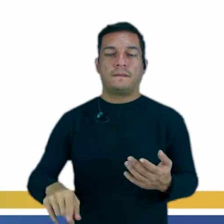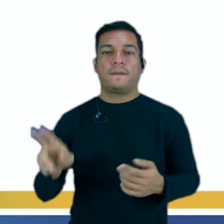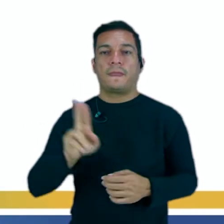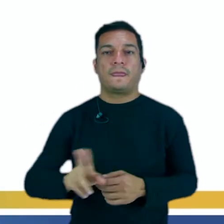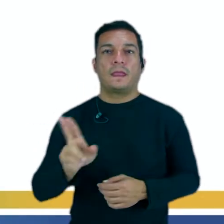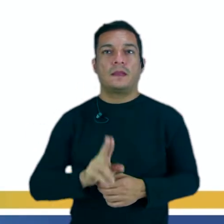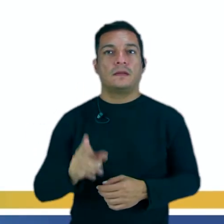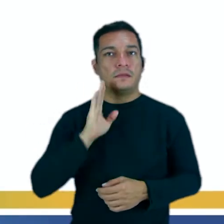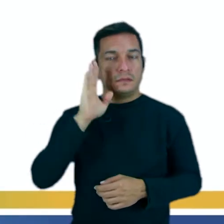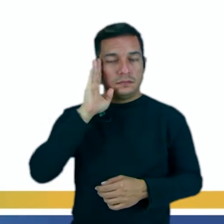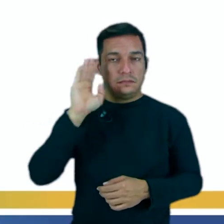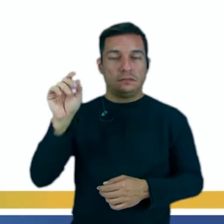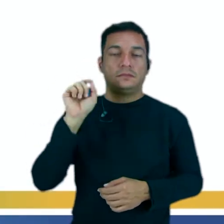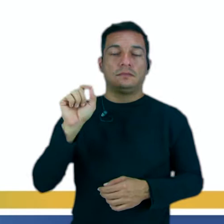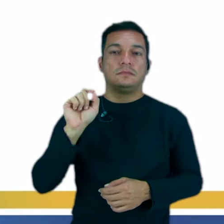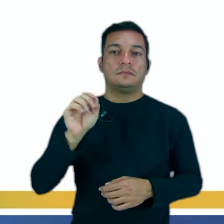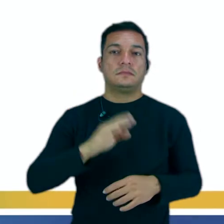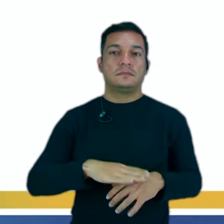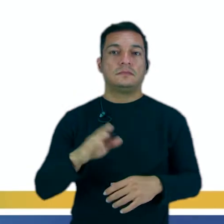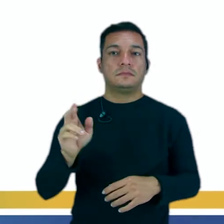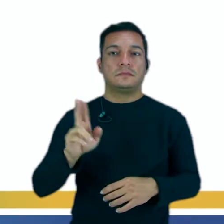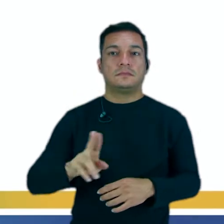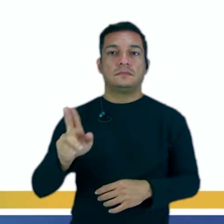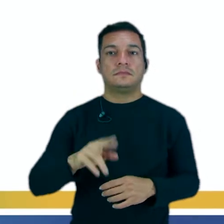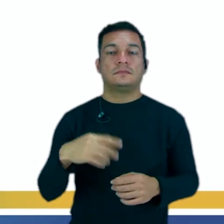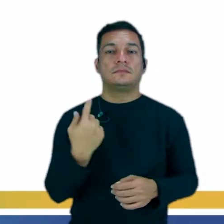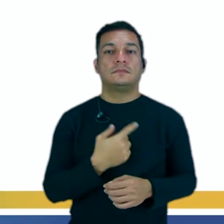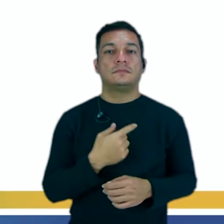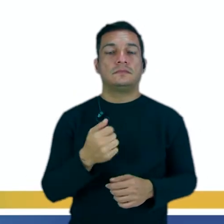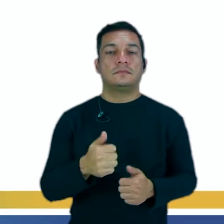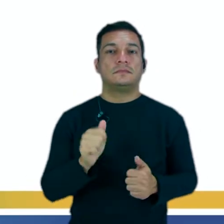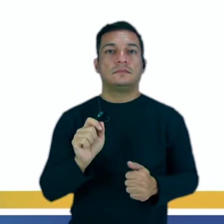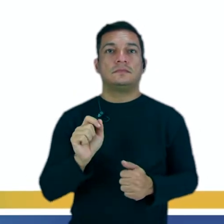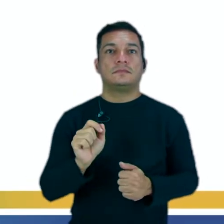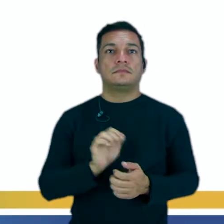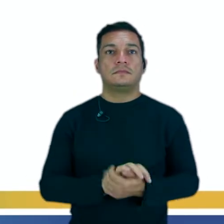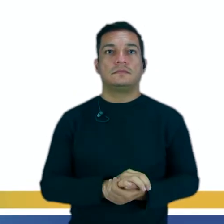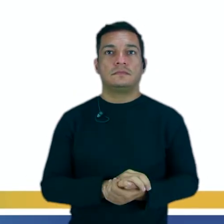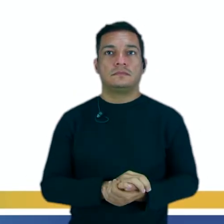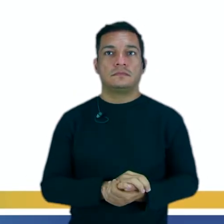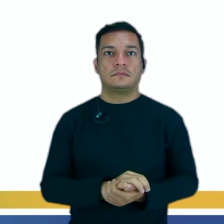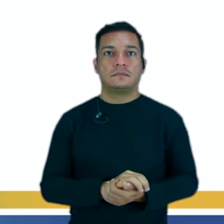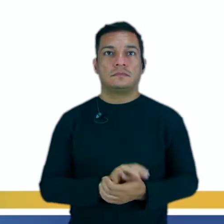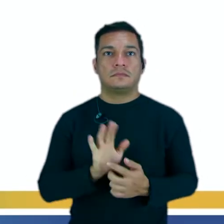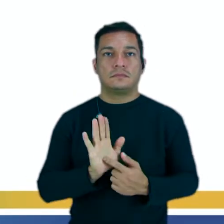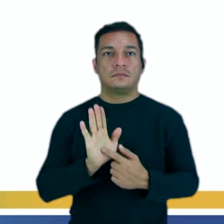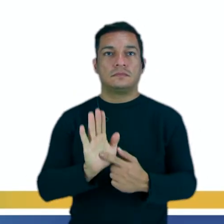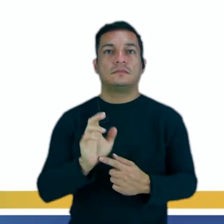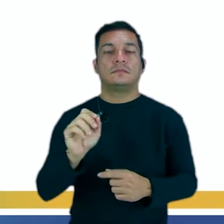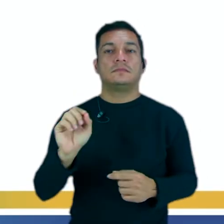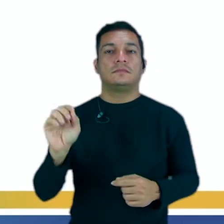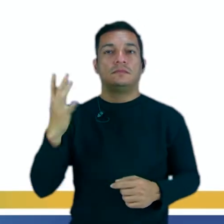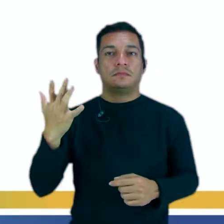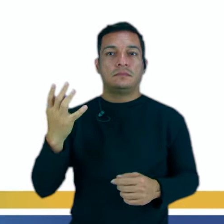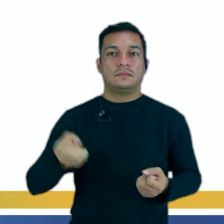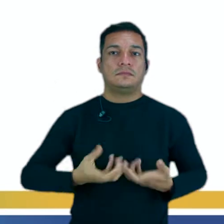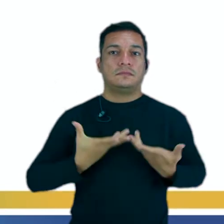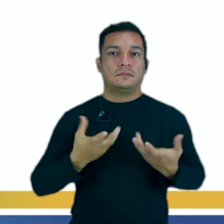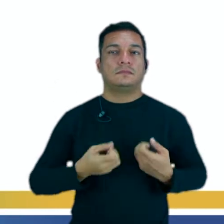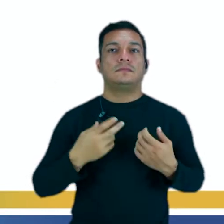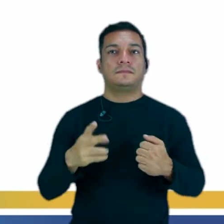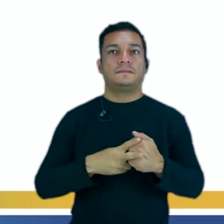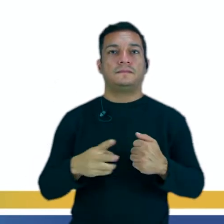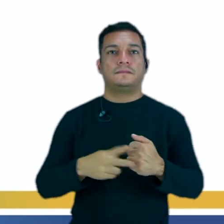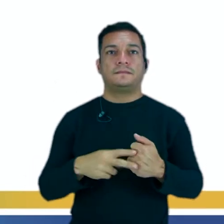uso, pero la principal y más útil para nosotros en la lengua española es indicar una acción expresada por el